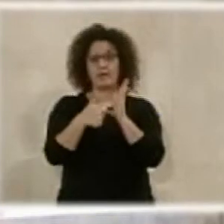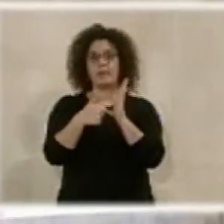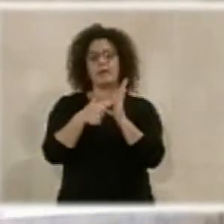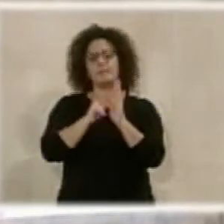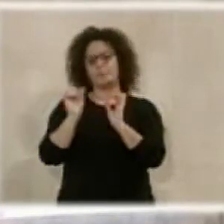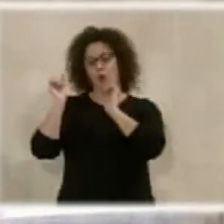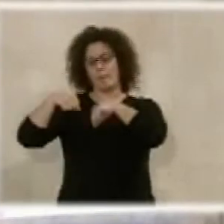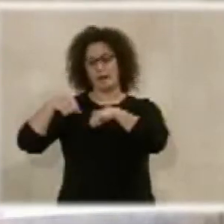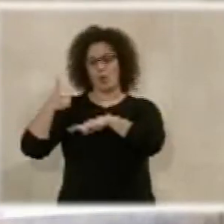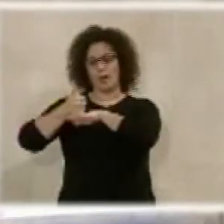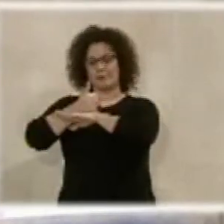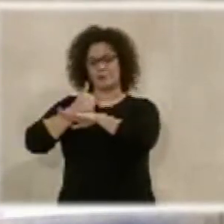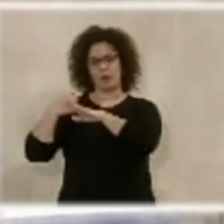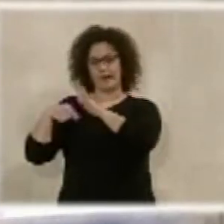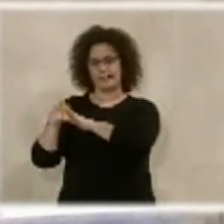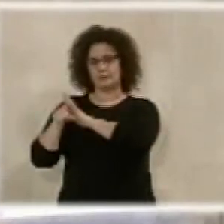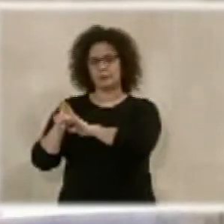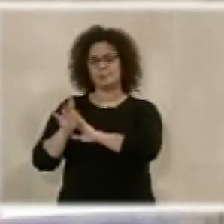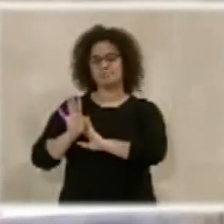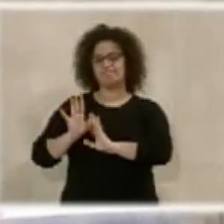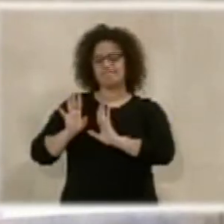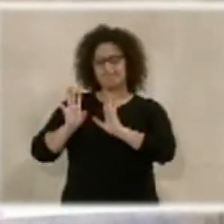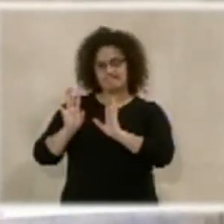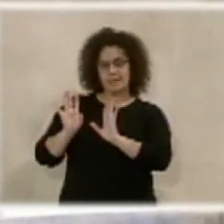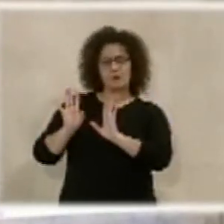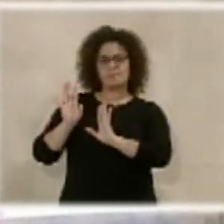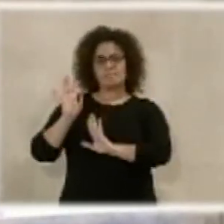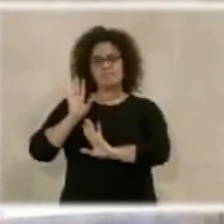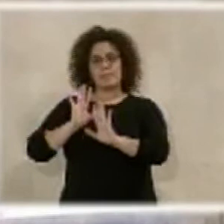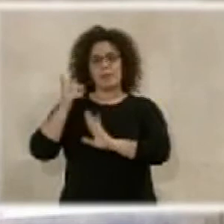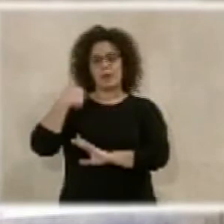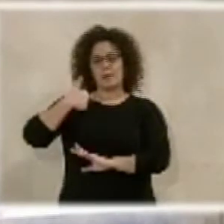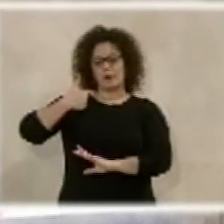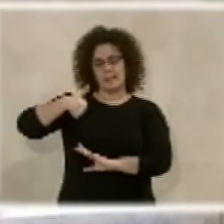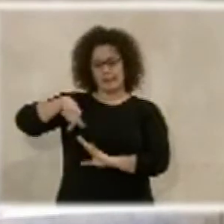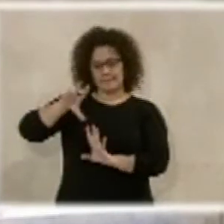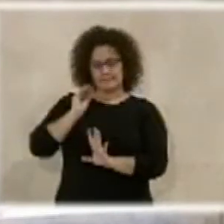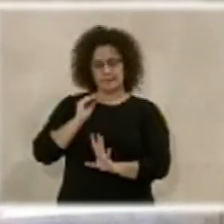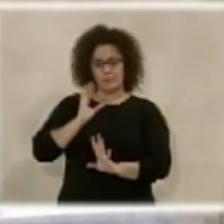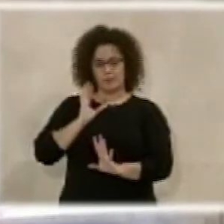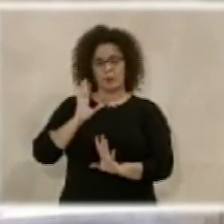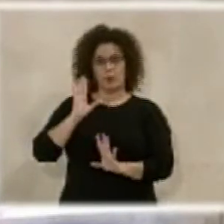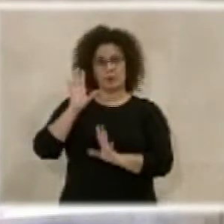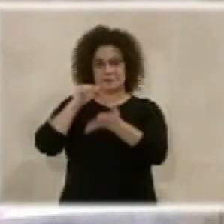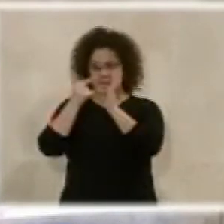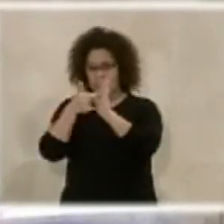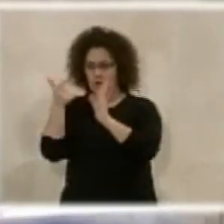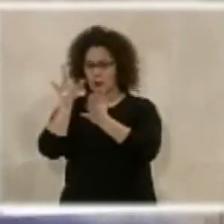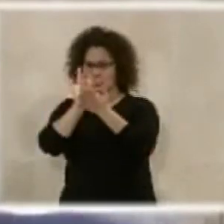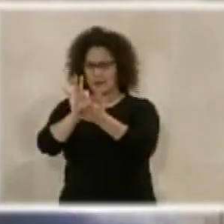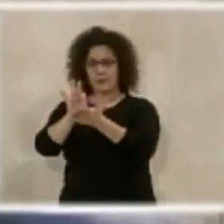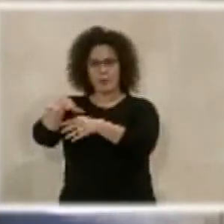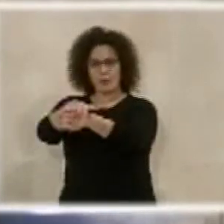convenio urbanístico de gestión, pero entendemos que buscando por parte de los técnicos en los servicios